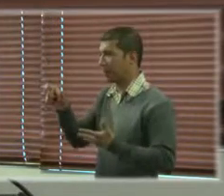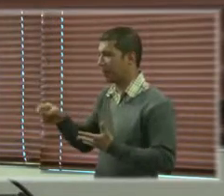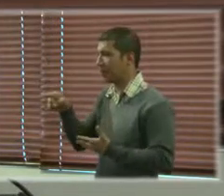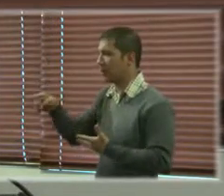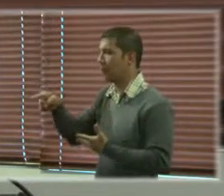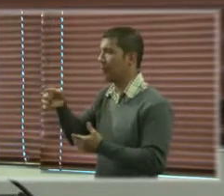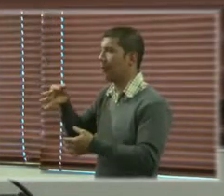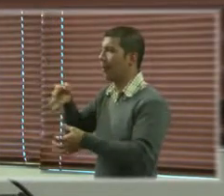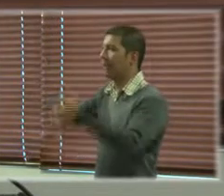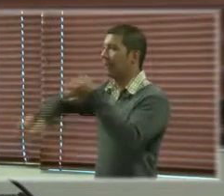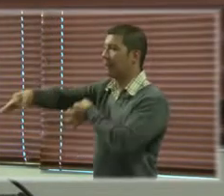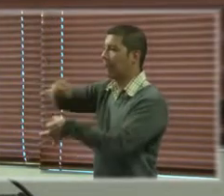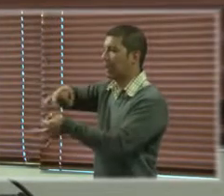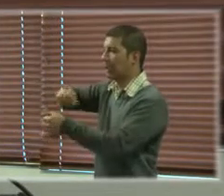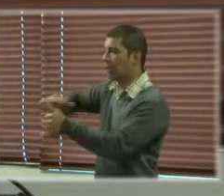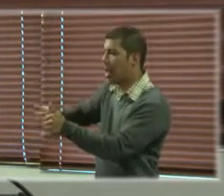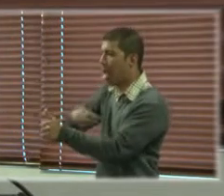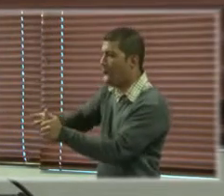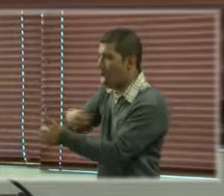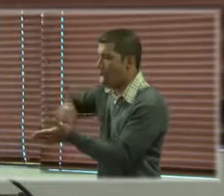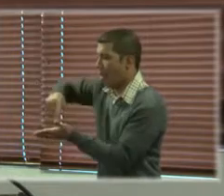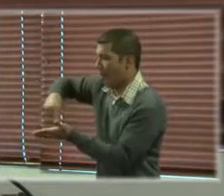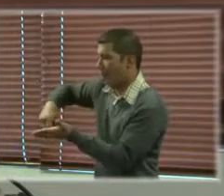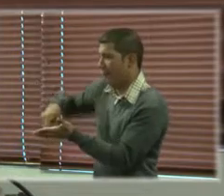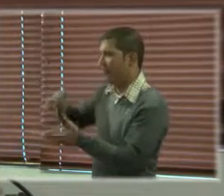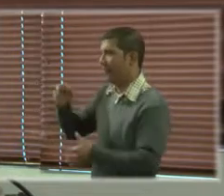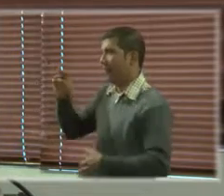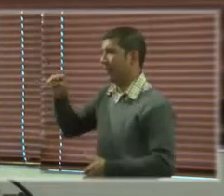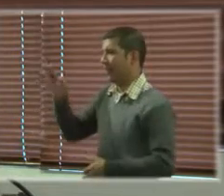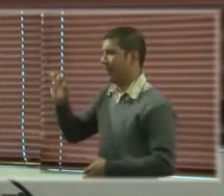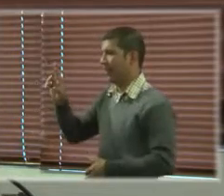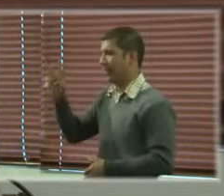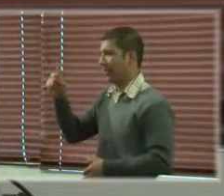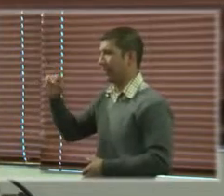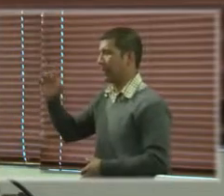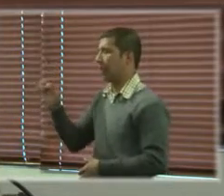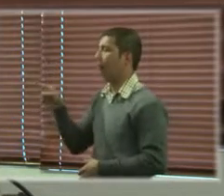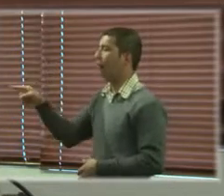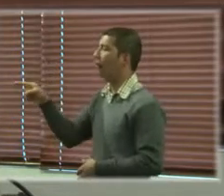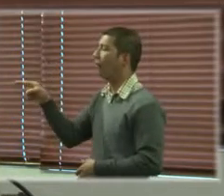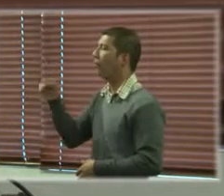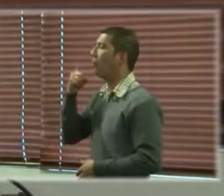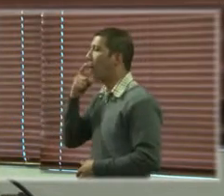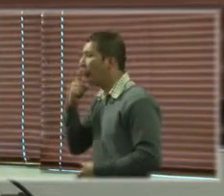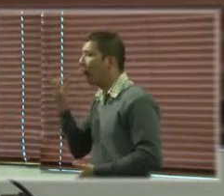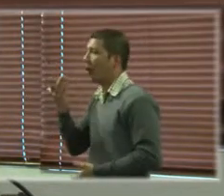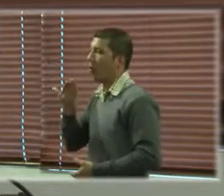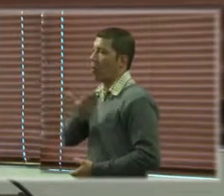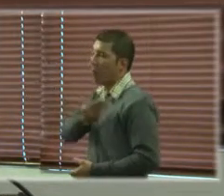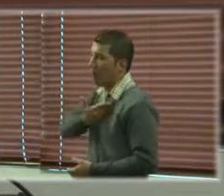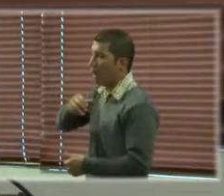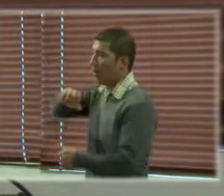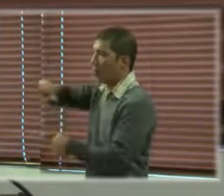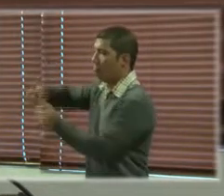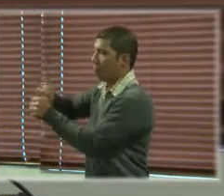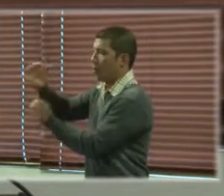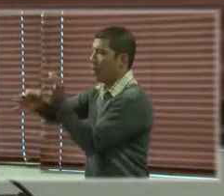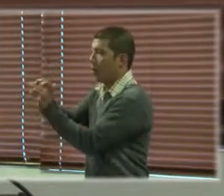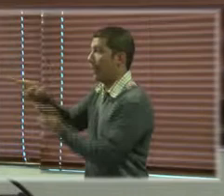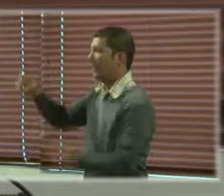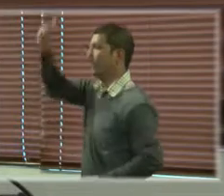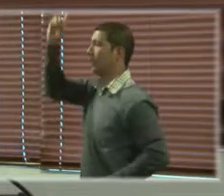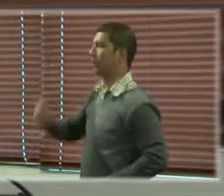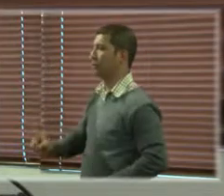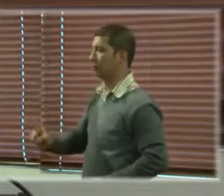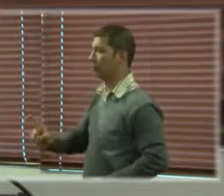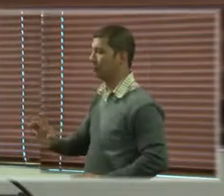interdictas ya no es simple y sencillamente que sus tutores puedan llegar y decidir hacerles una esterilización forzada sino que requieren